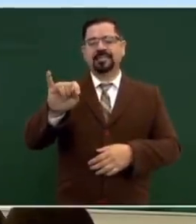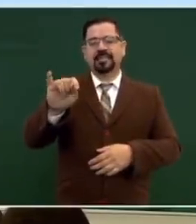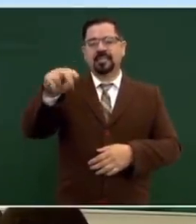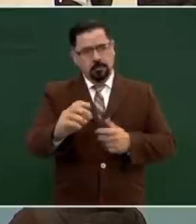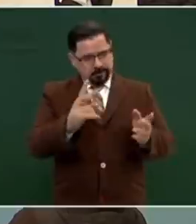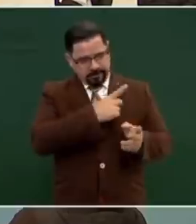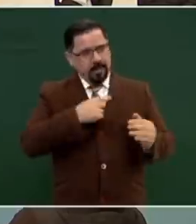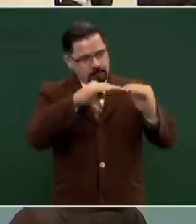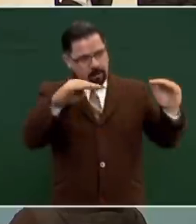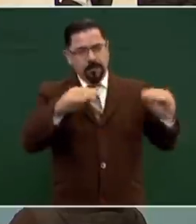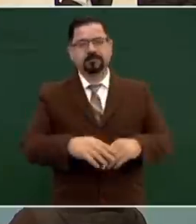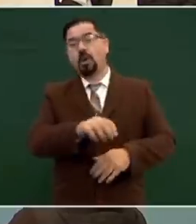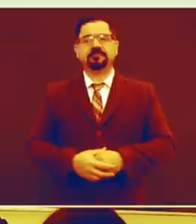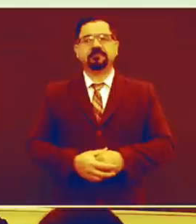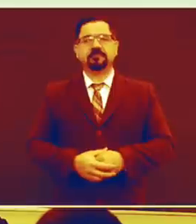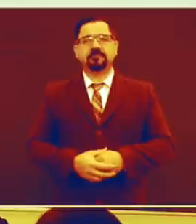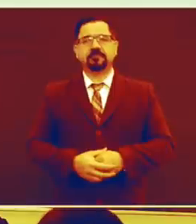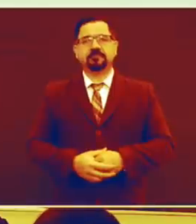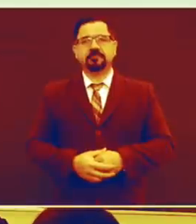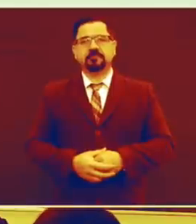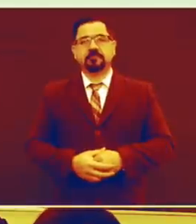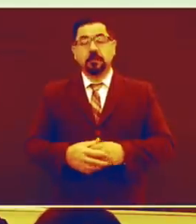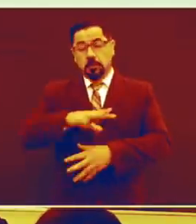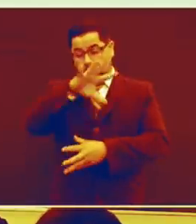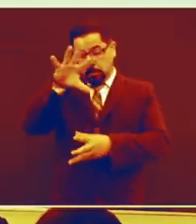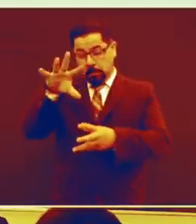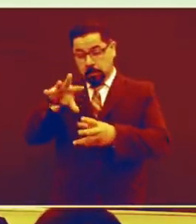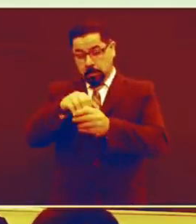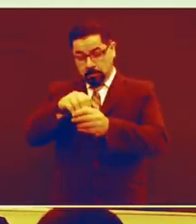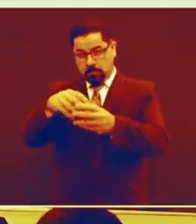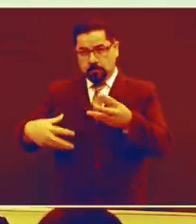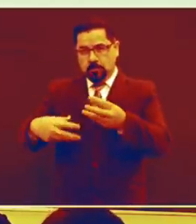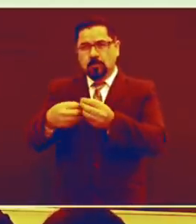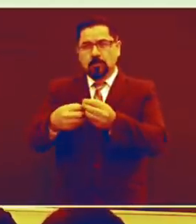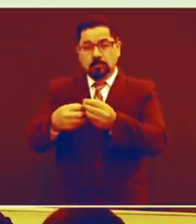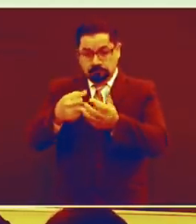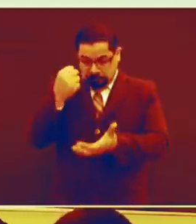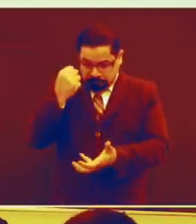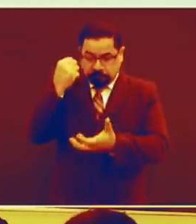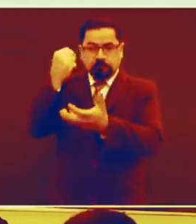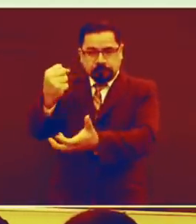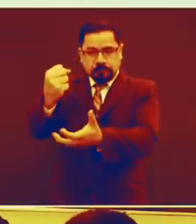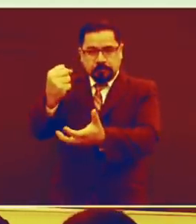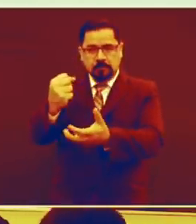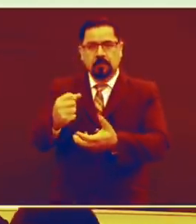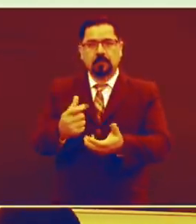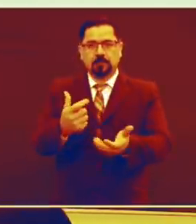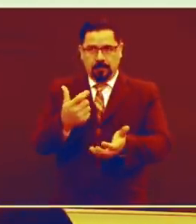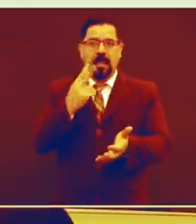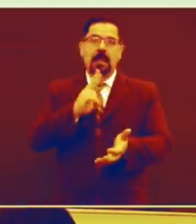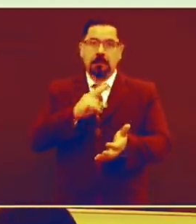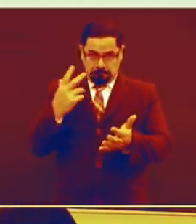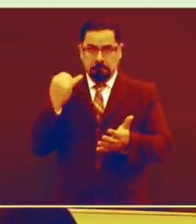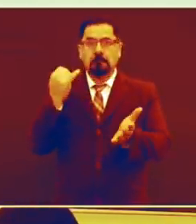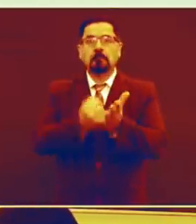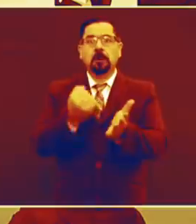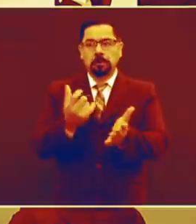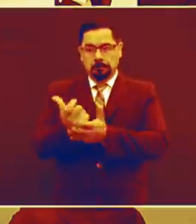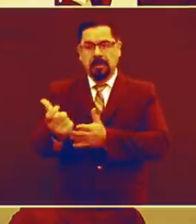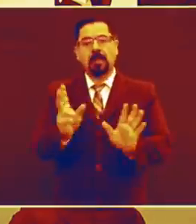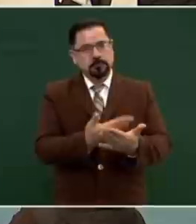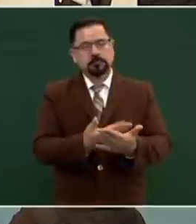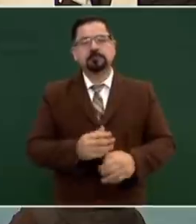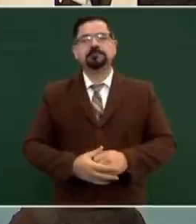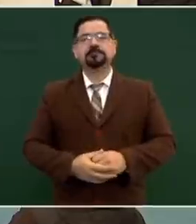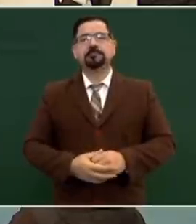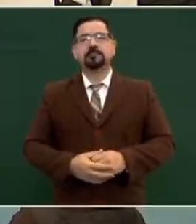ver con los que venden medicina. Ah, y Washington Post, en total, en bruto, hay que ver si paga impuestos. Por eso lo voy a pedir, en el